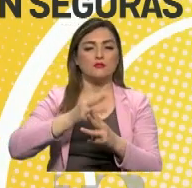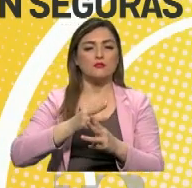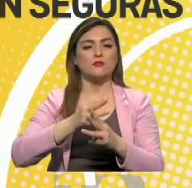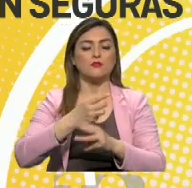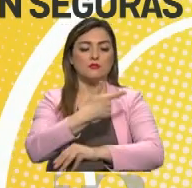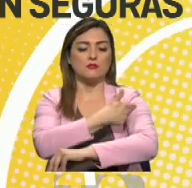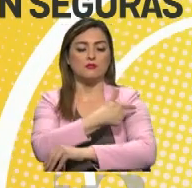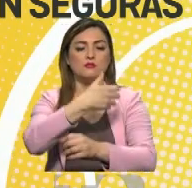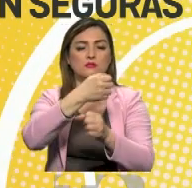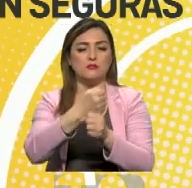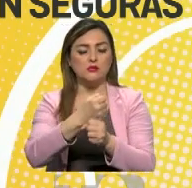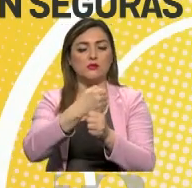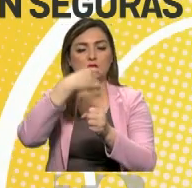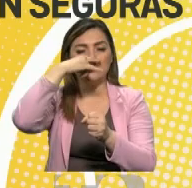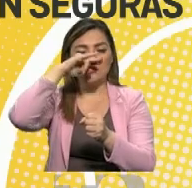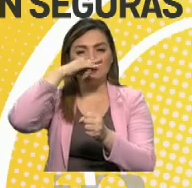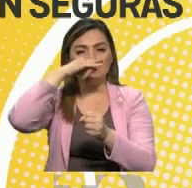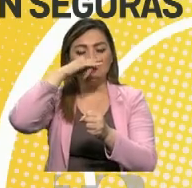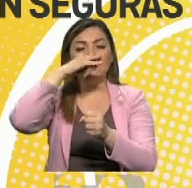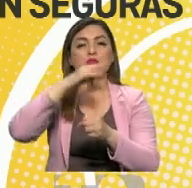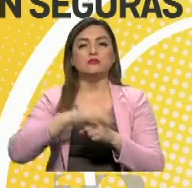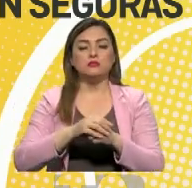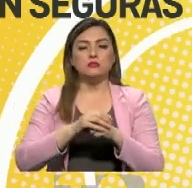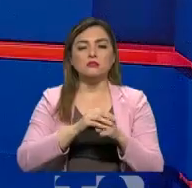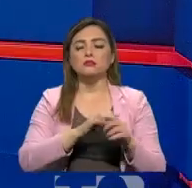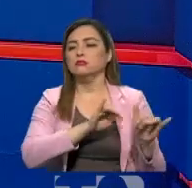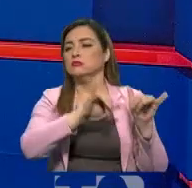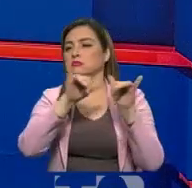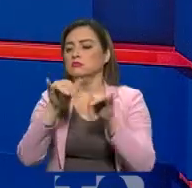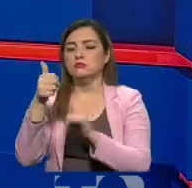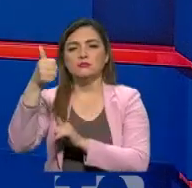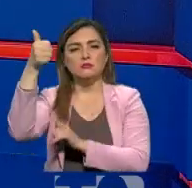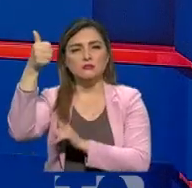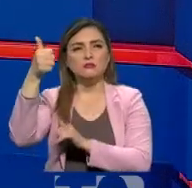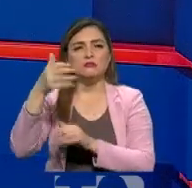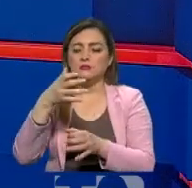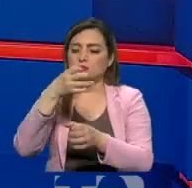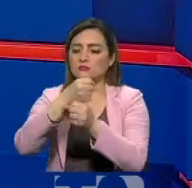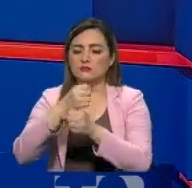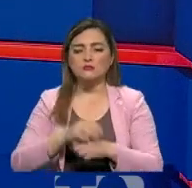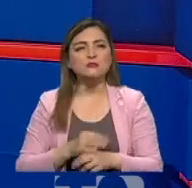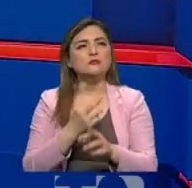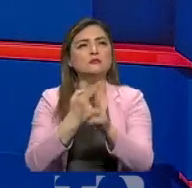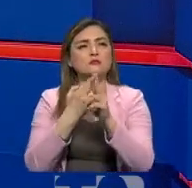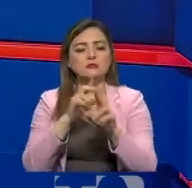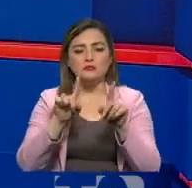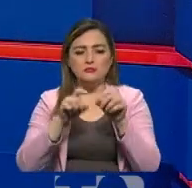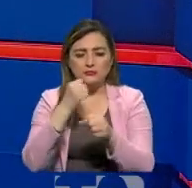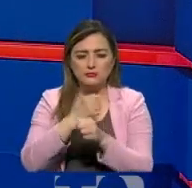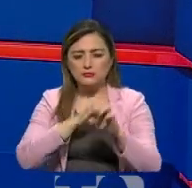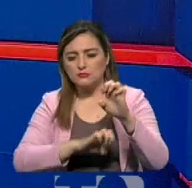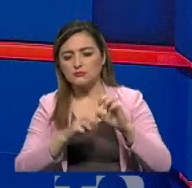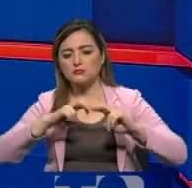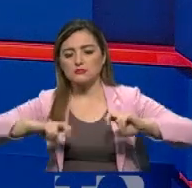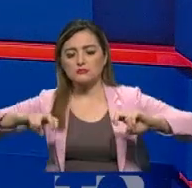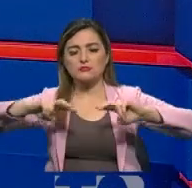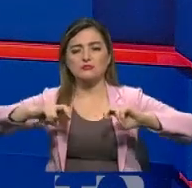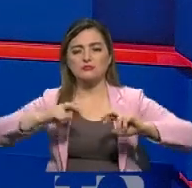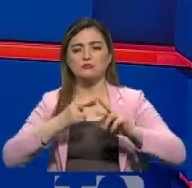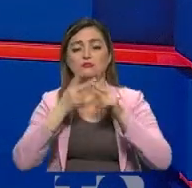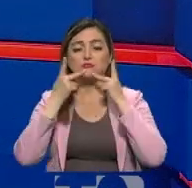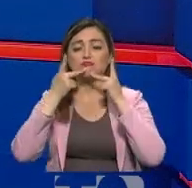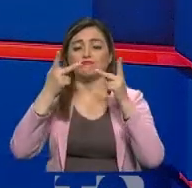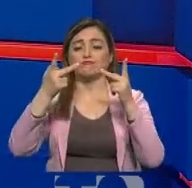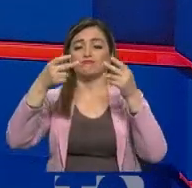eficacia y la seguridad de las vacunas en niños pues es igual que la de los adultos. Sin embargo, los resultados preliminares de ciertos trabajos todavía no salen